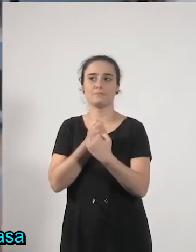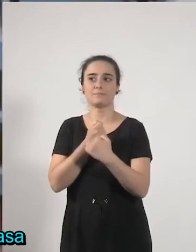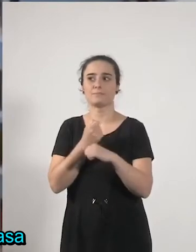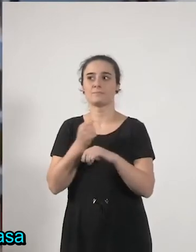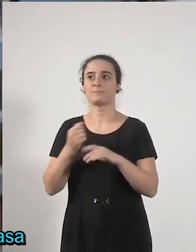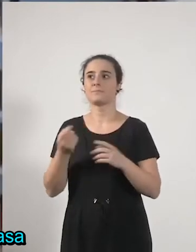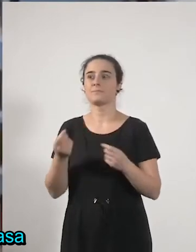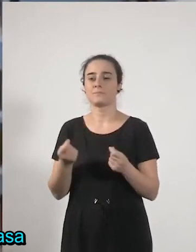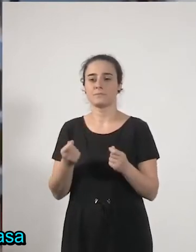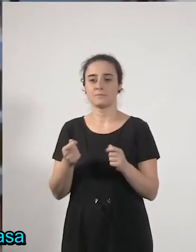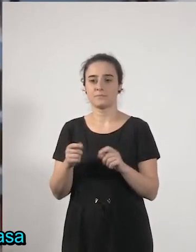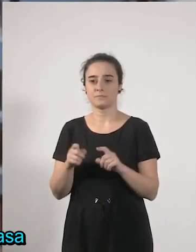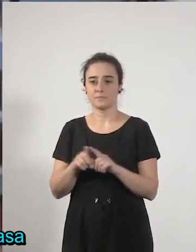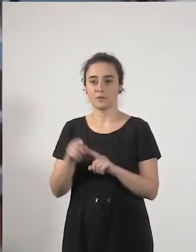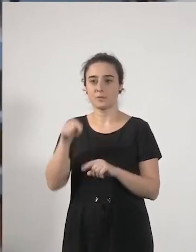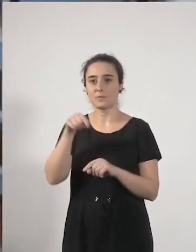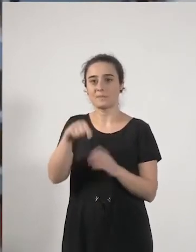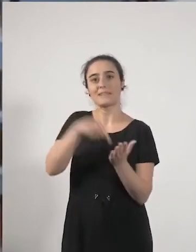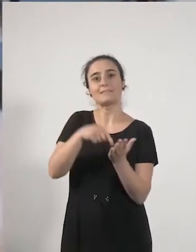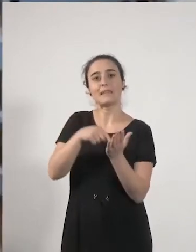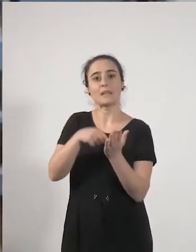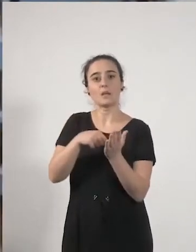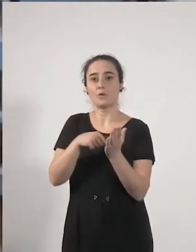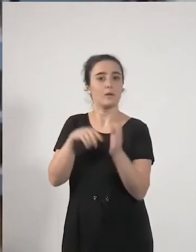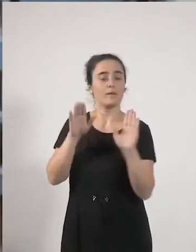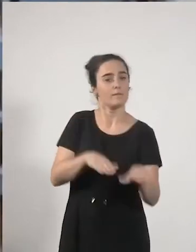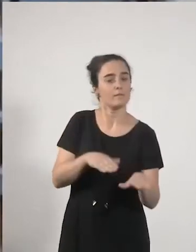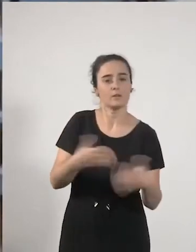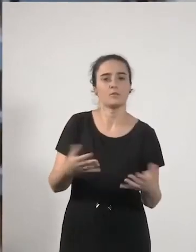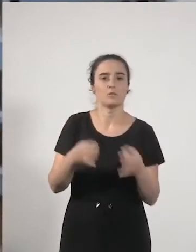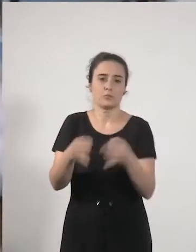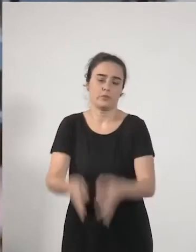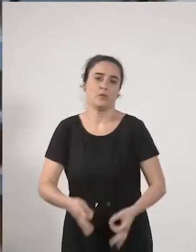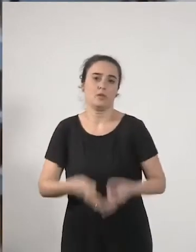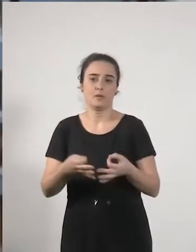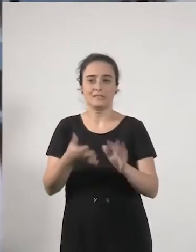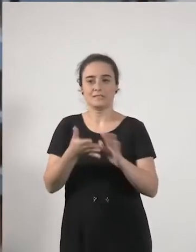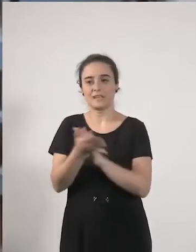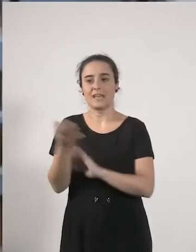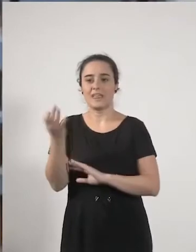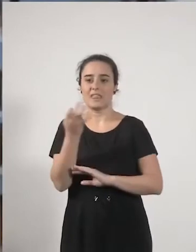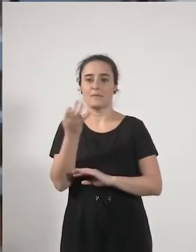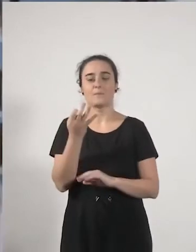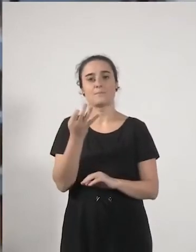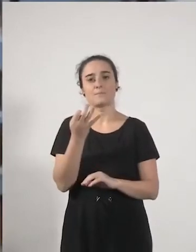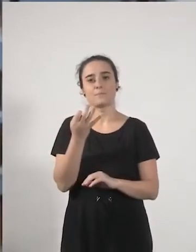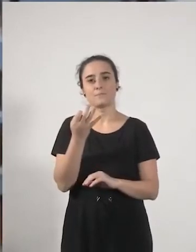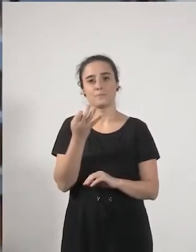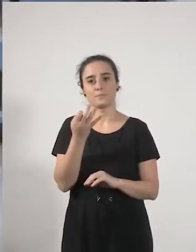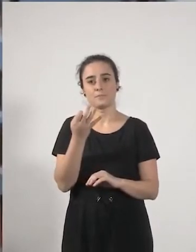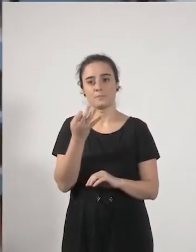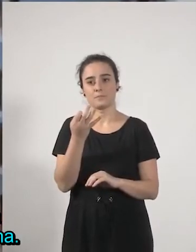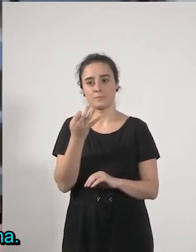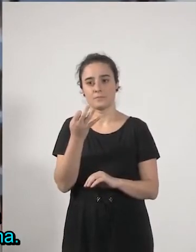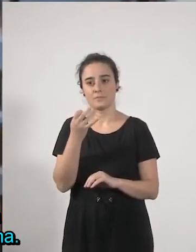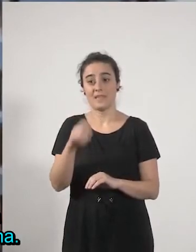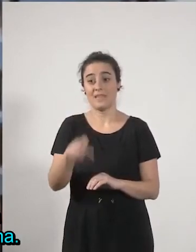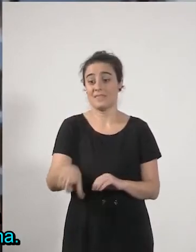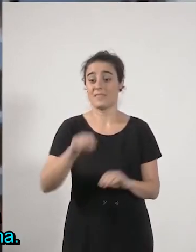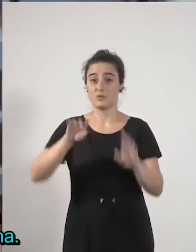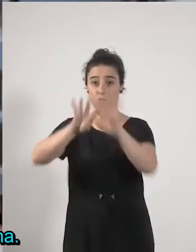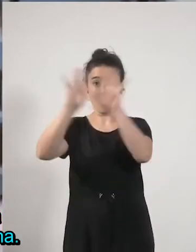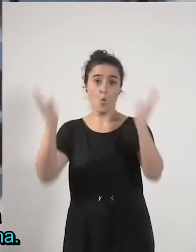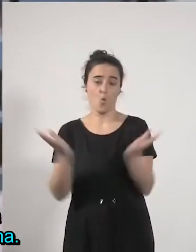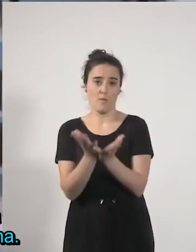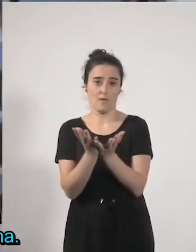estar muy a favor de esta tasa es lo de siempre es decir que tiene que ser algo una decisión universal porque si no